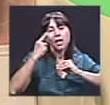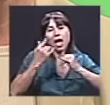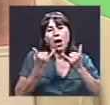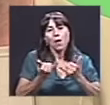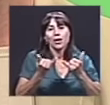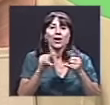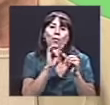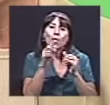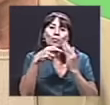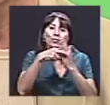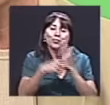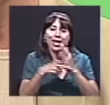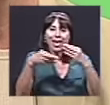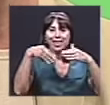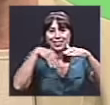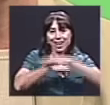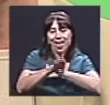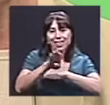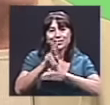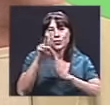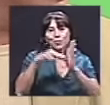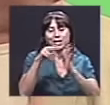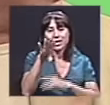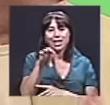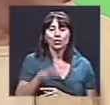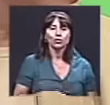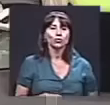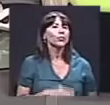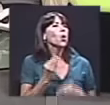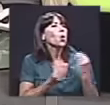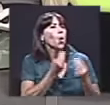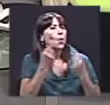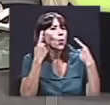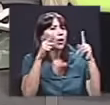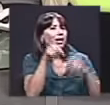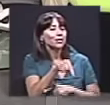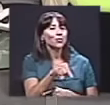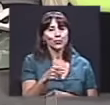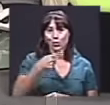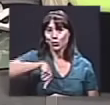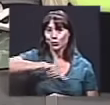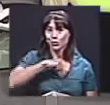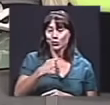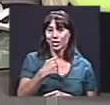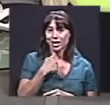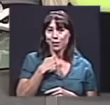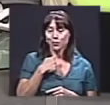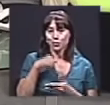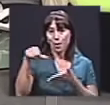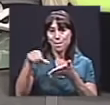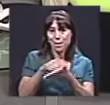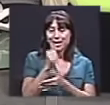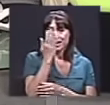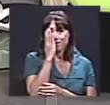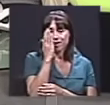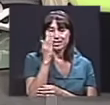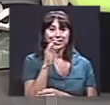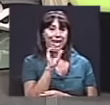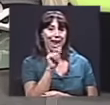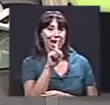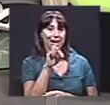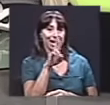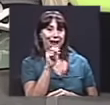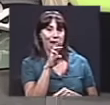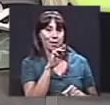Nosotros tenemos la página en Facebook que Alerami como coproductor la ha llevado muy bien adelante,